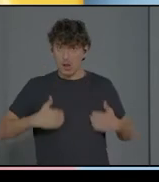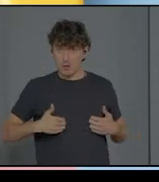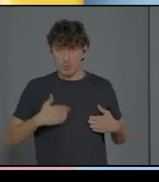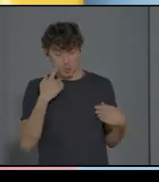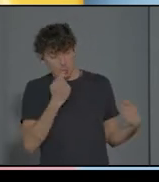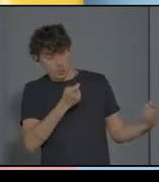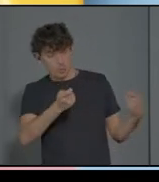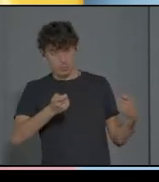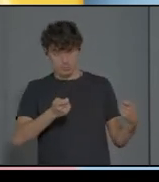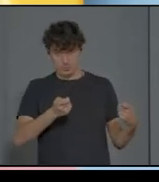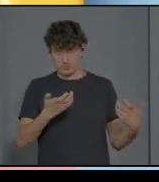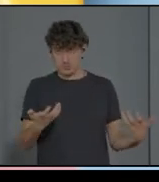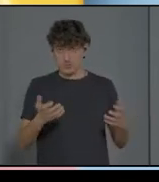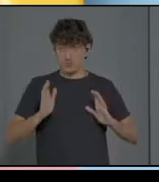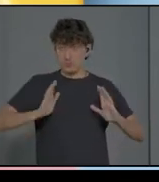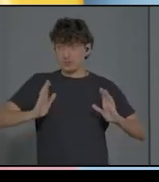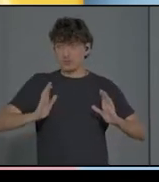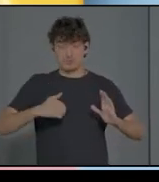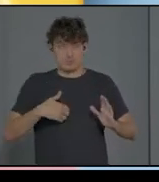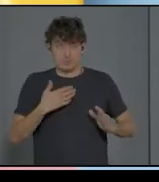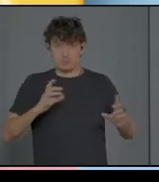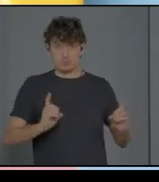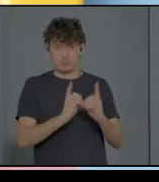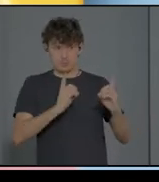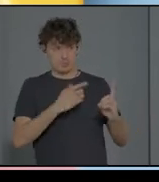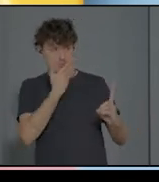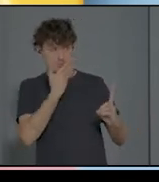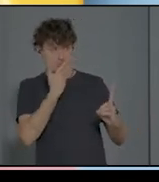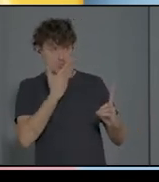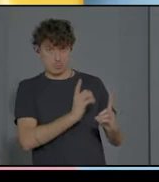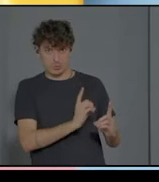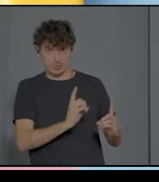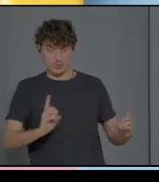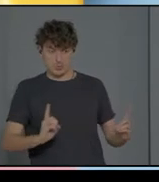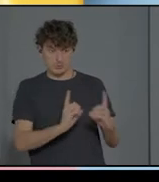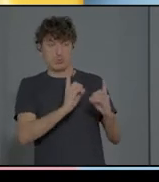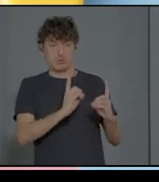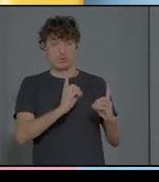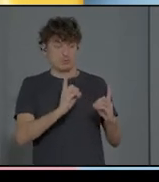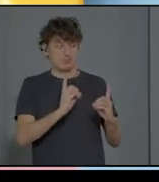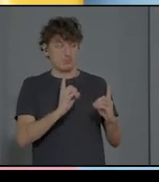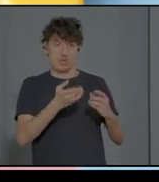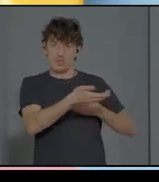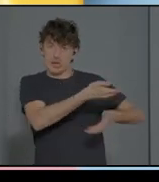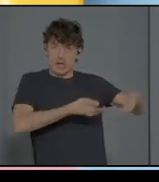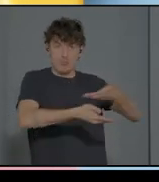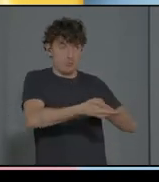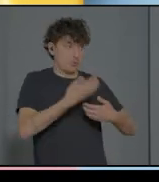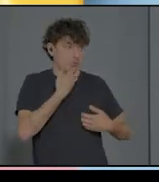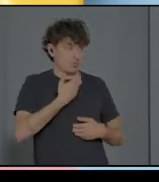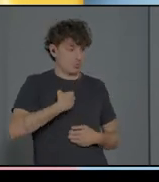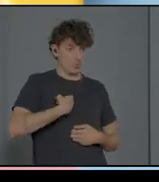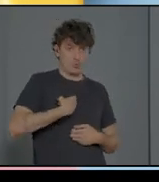conocemos, pues existe un intercambio intersubjetivo entre yo y vosotros. Pues yo hablando, pues muevo la cabeza